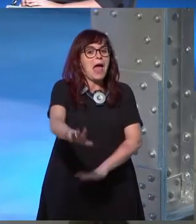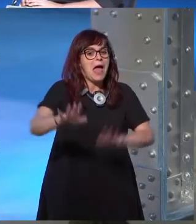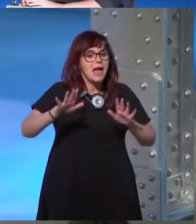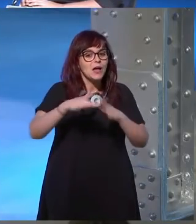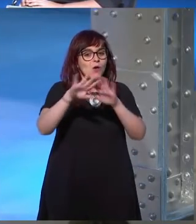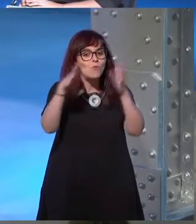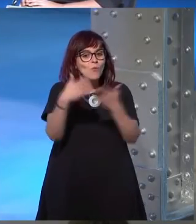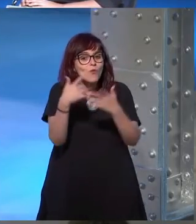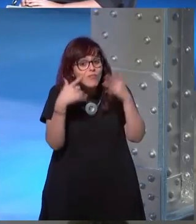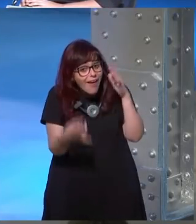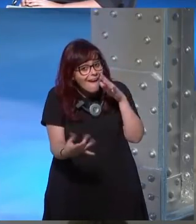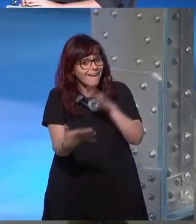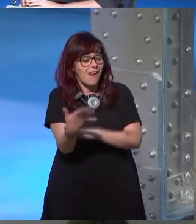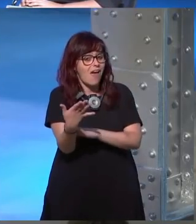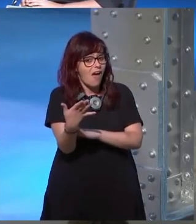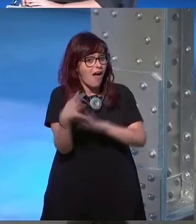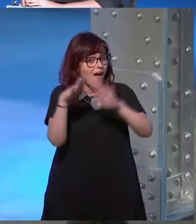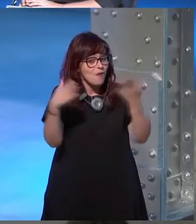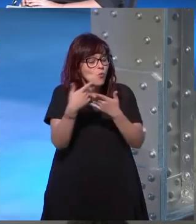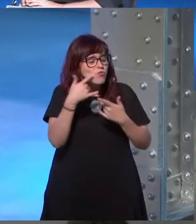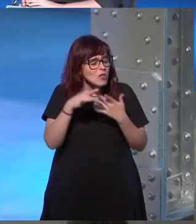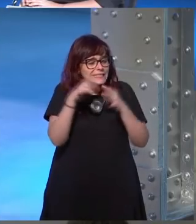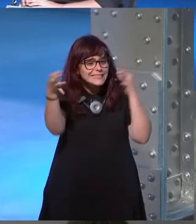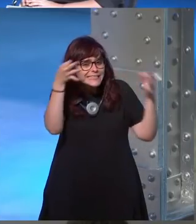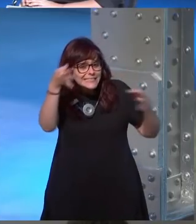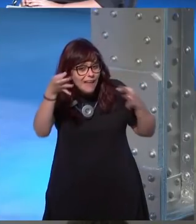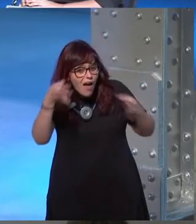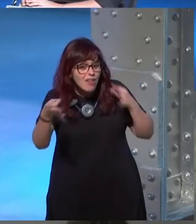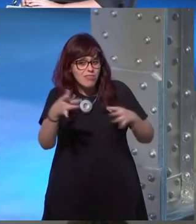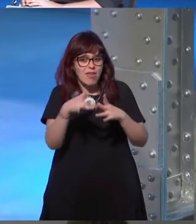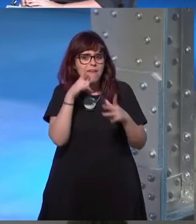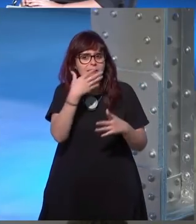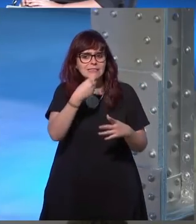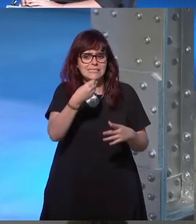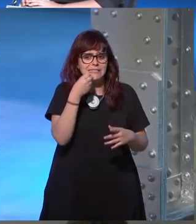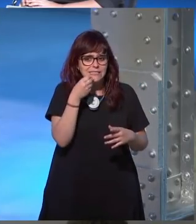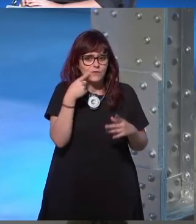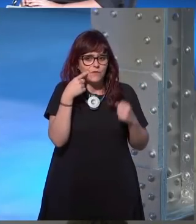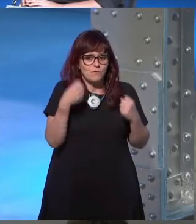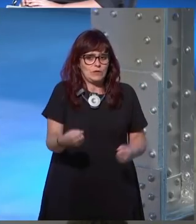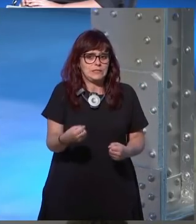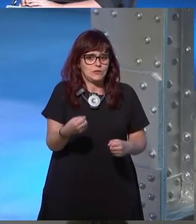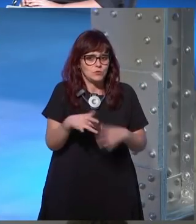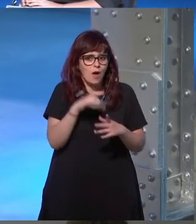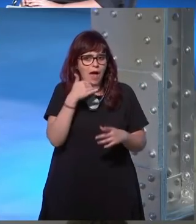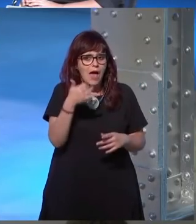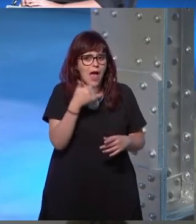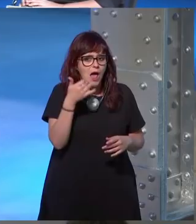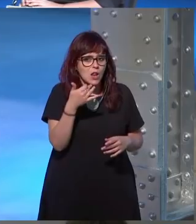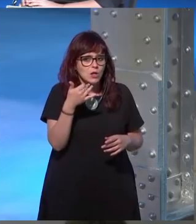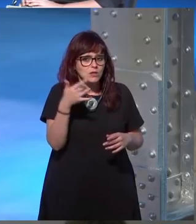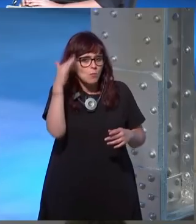esos mundos que creas con tantísimo detalle y tan estéticos además que recurres muchísimo tienes una